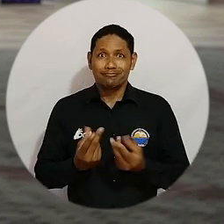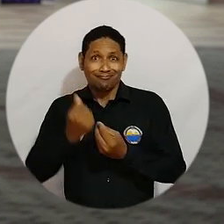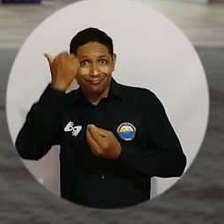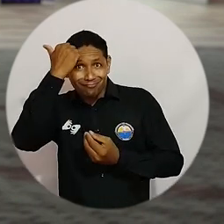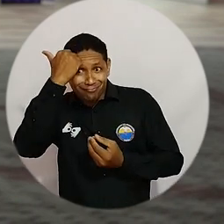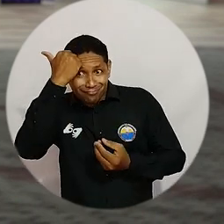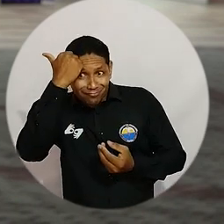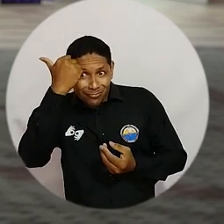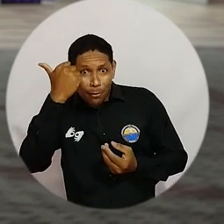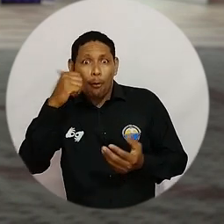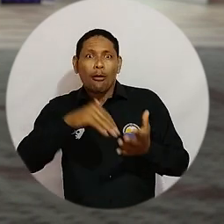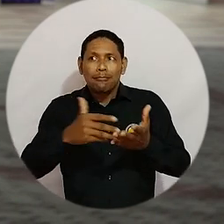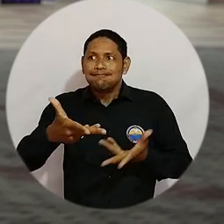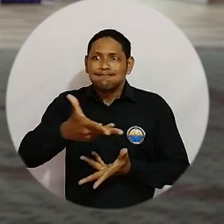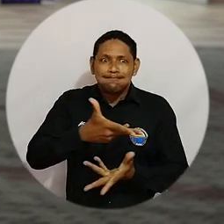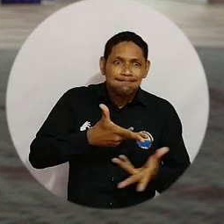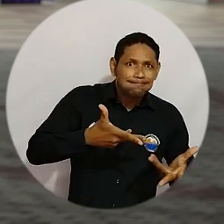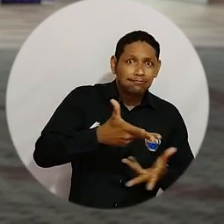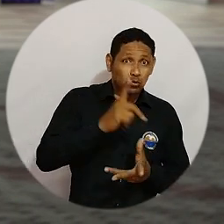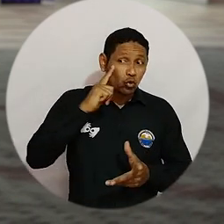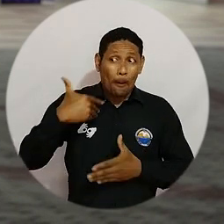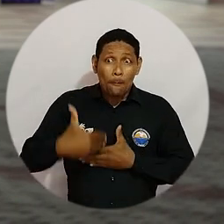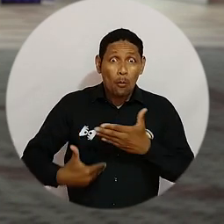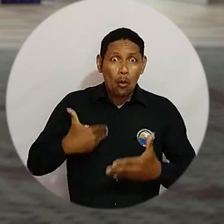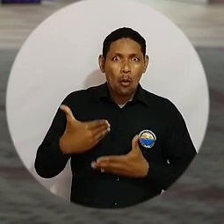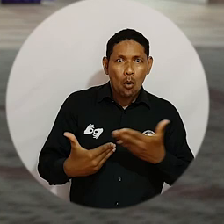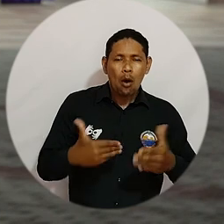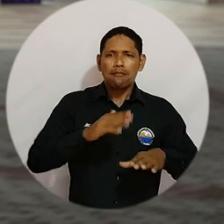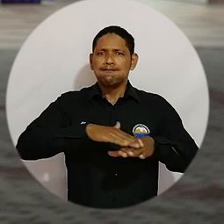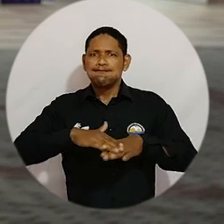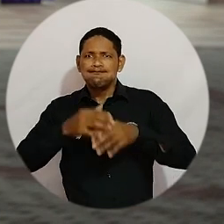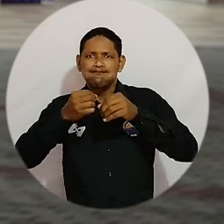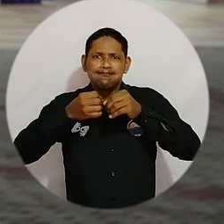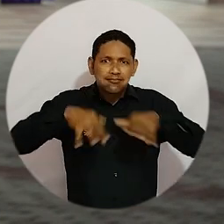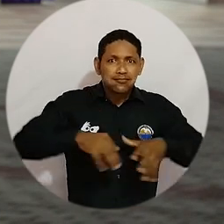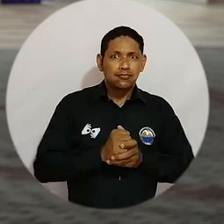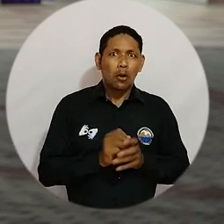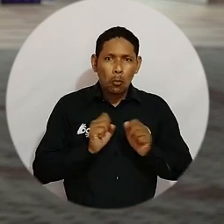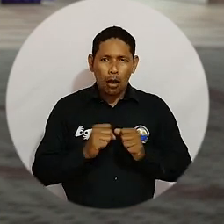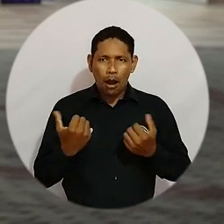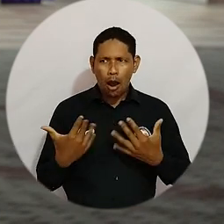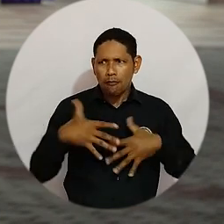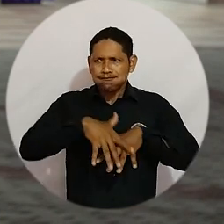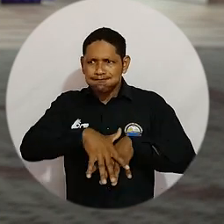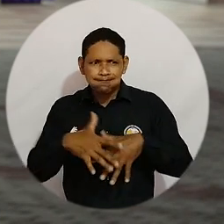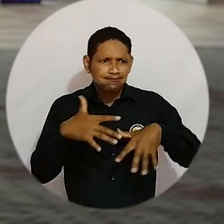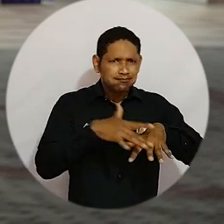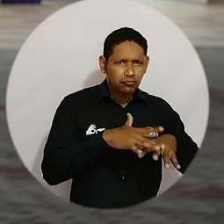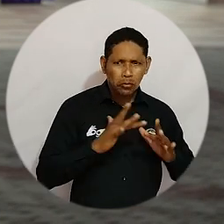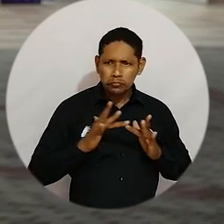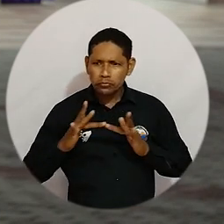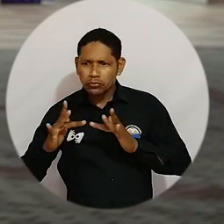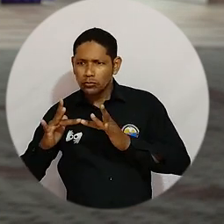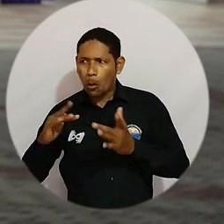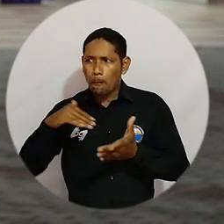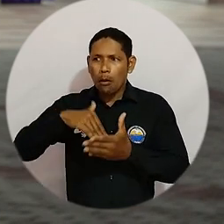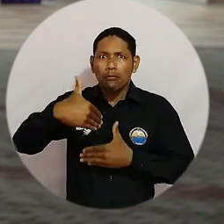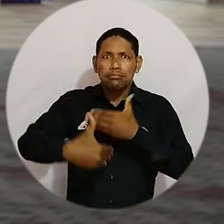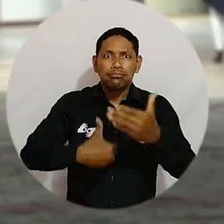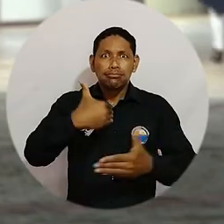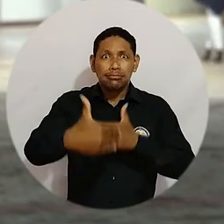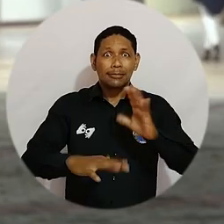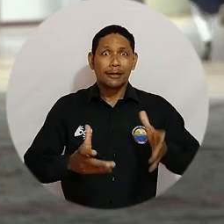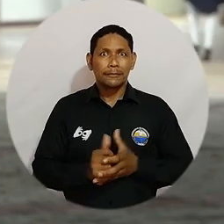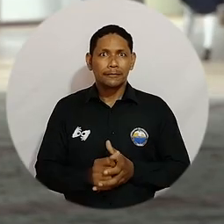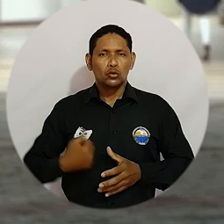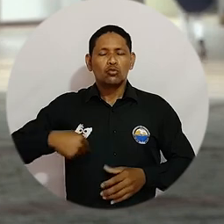para los docentes, teniendo en cuenta que los procesos de socialización se pueden consolidar también con el retorno a